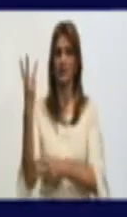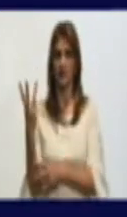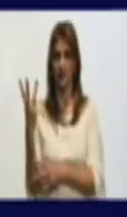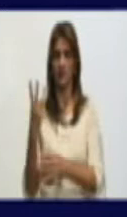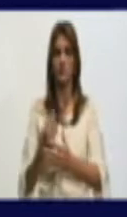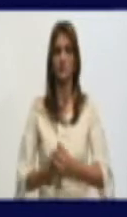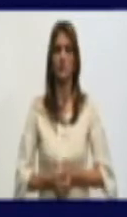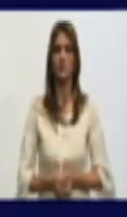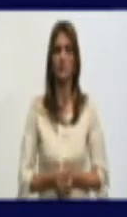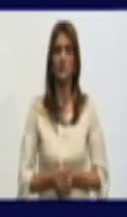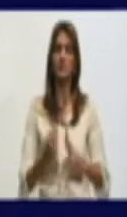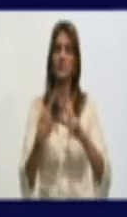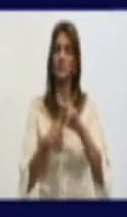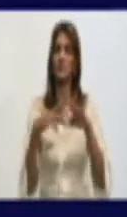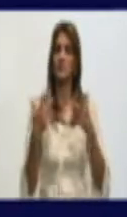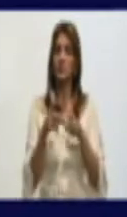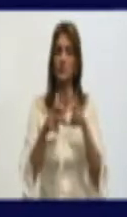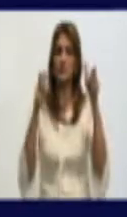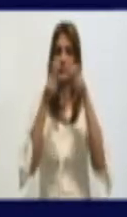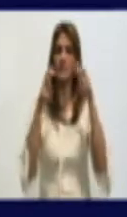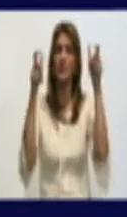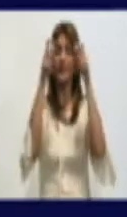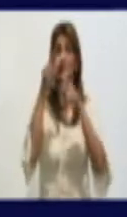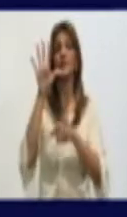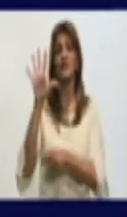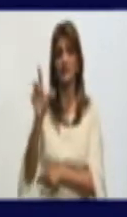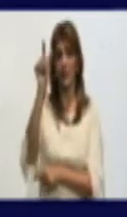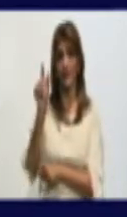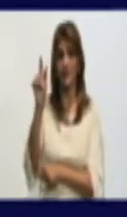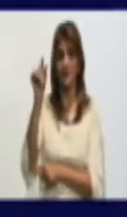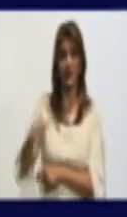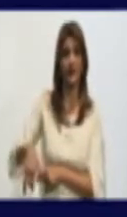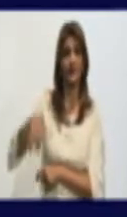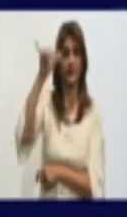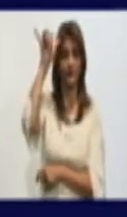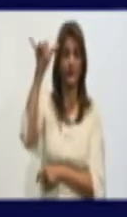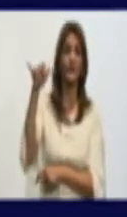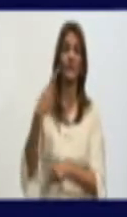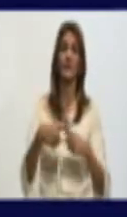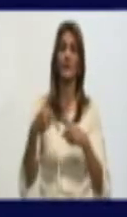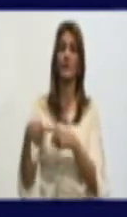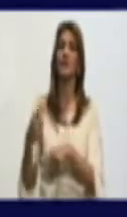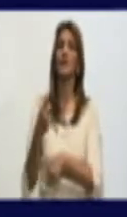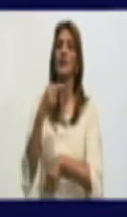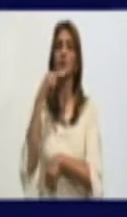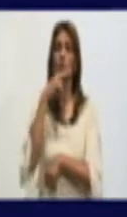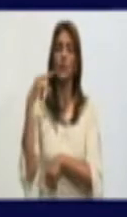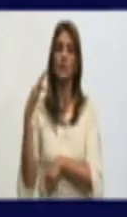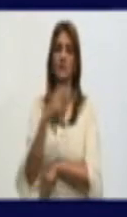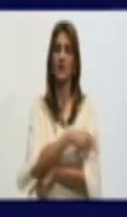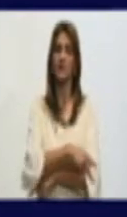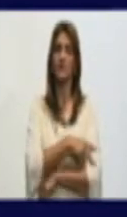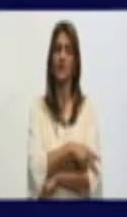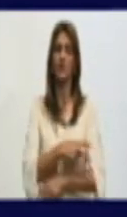Y Bartolomé Mazó, que aportó los 5 casos importados, que fueron 5 viajeros procedentes de Rusia.